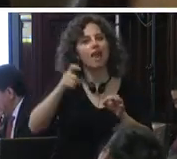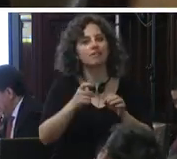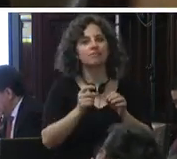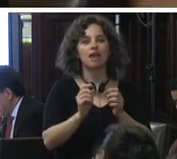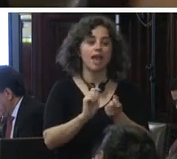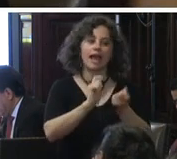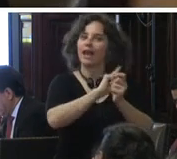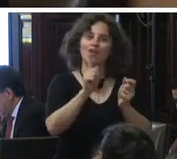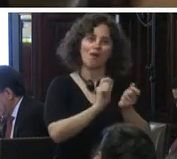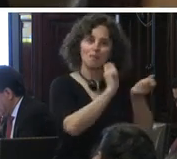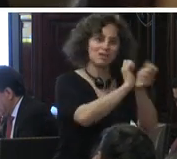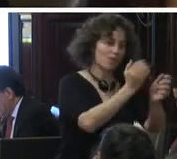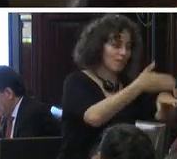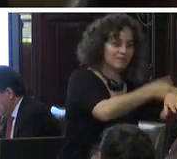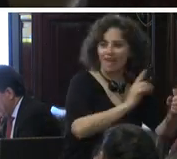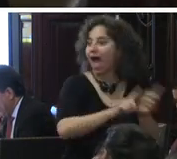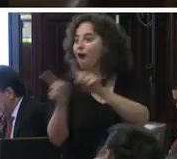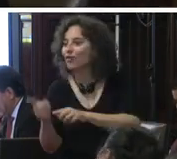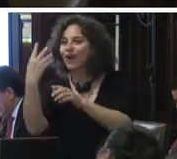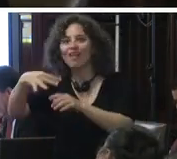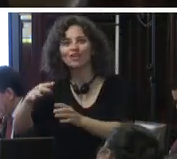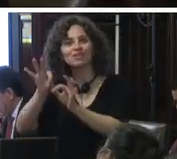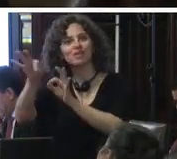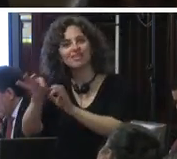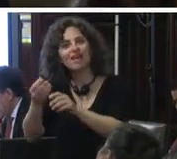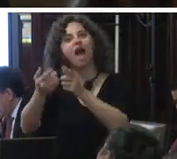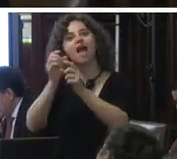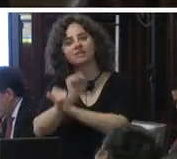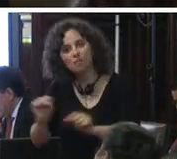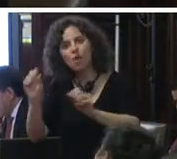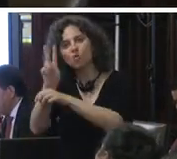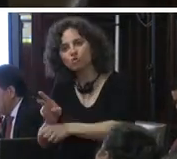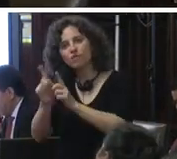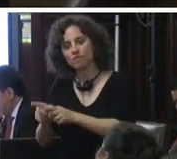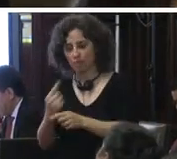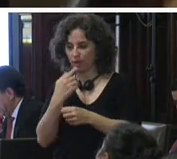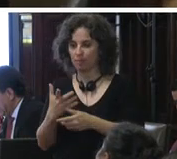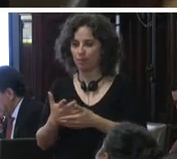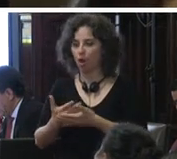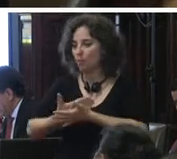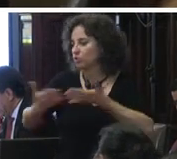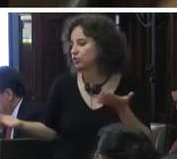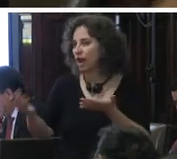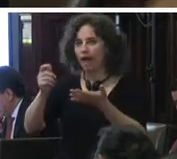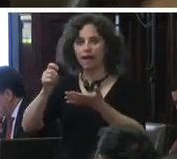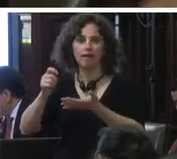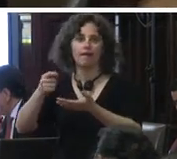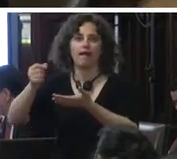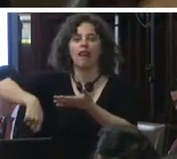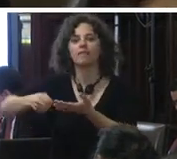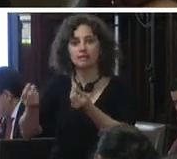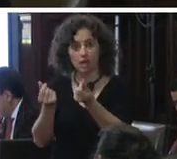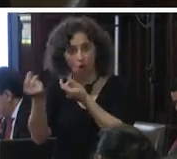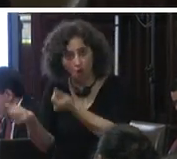las cuales incluyen de manera destacada uno exhibiciones de garantías económicas dos